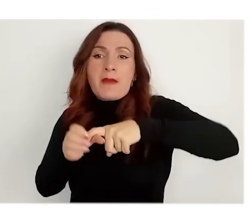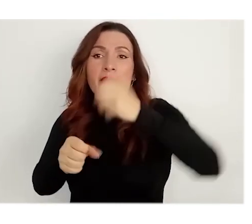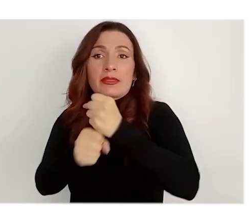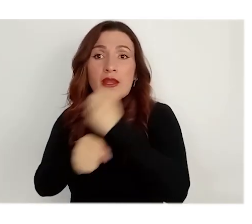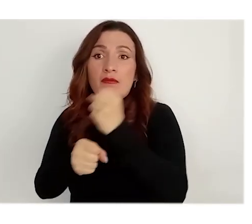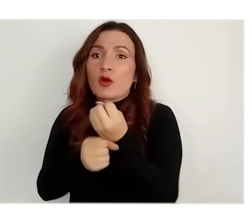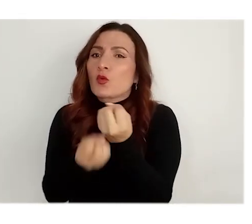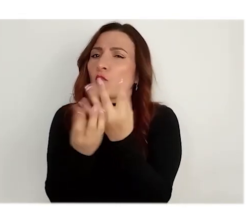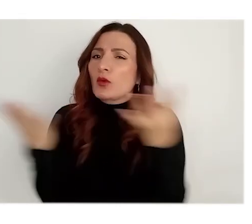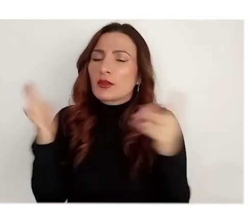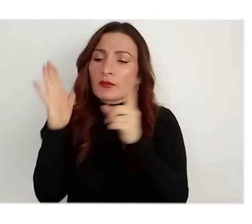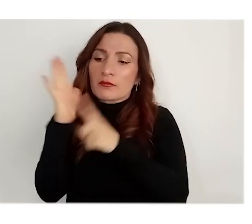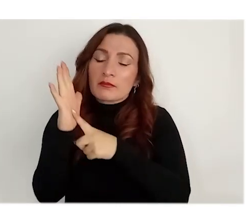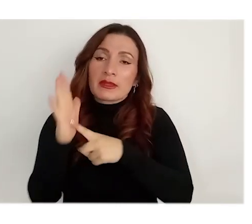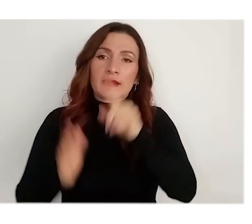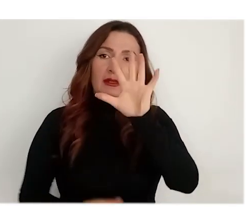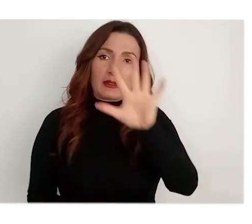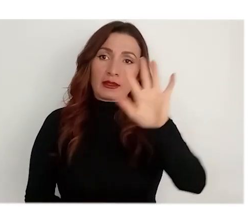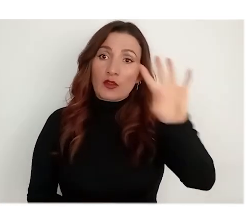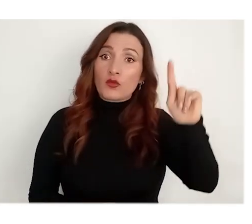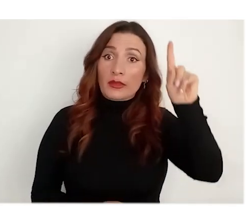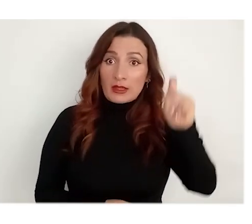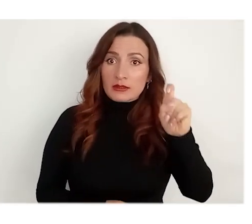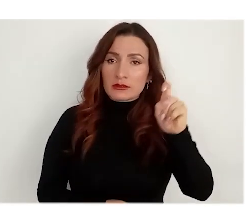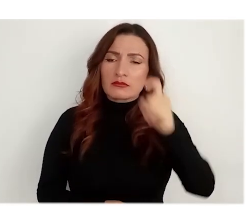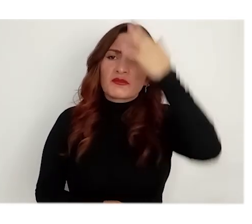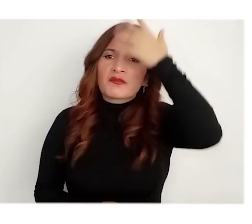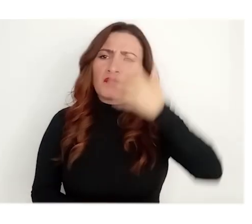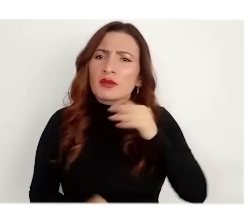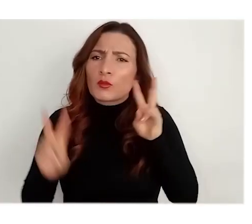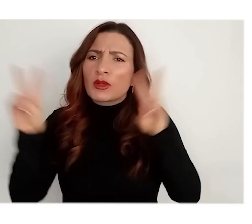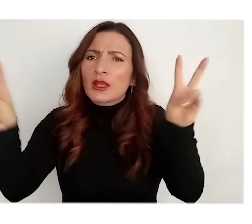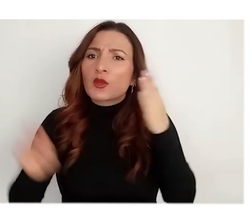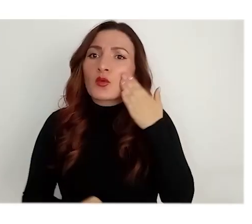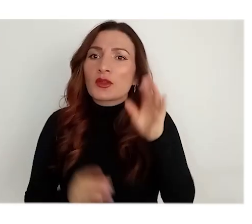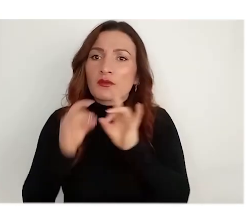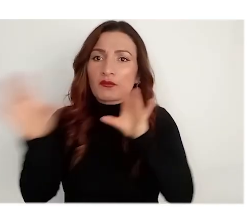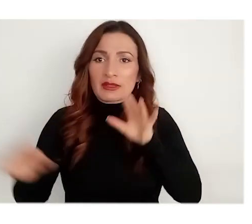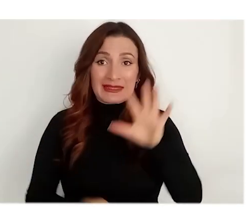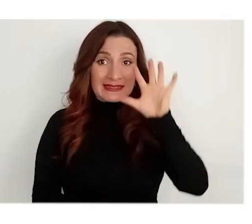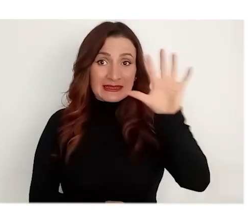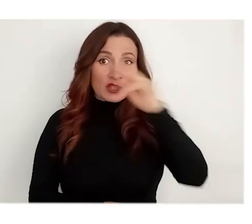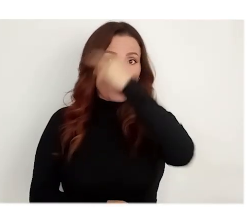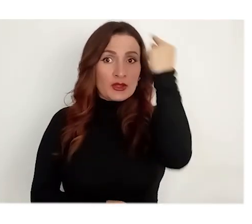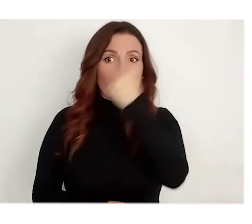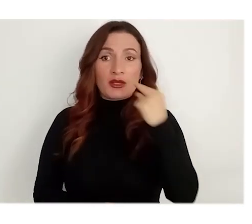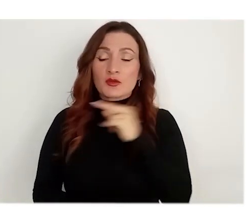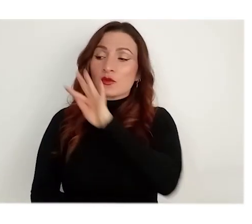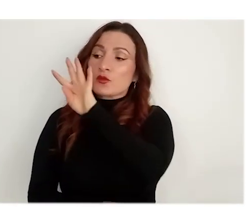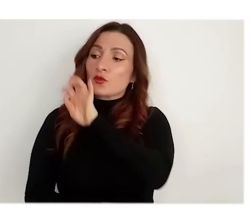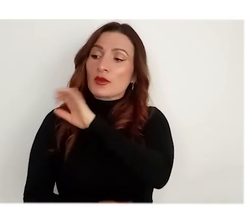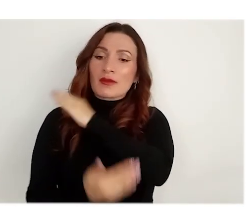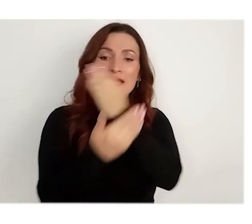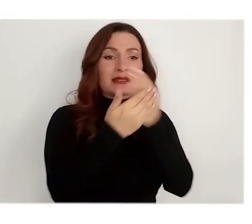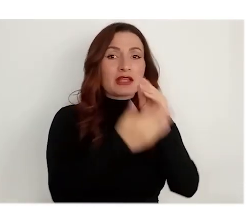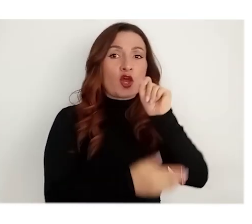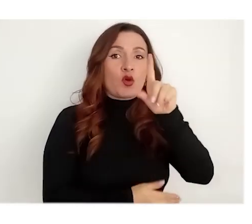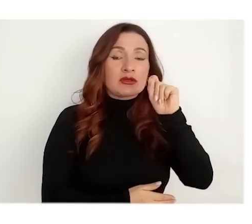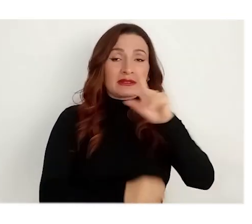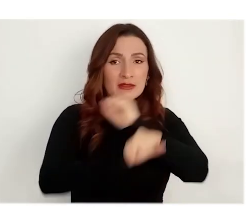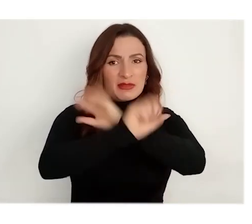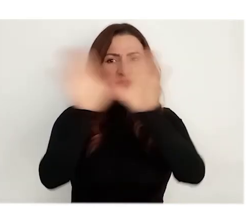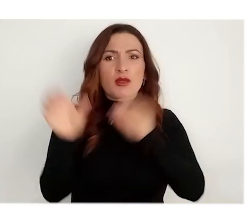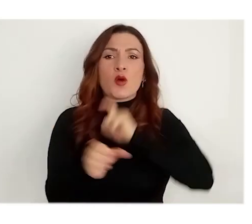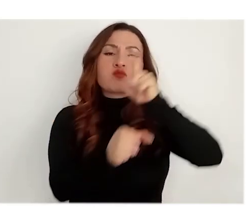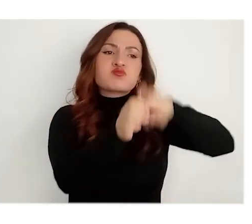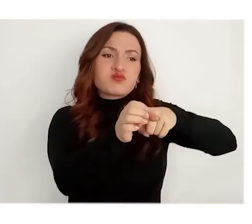concurso abierto 1.596 vacantes. El Facebook Live tendrá lugar el 5 de marzo de 9 a 11 de la mañana a través de